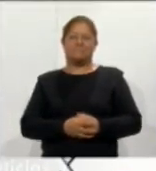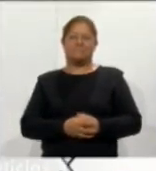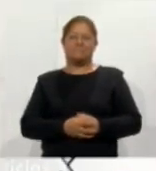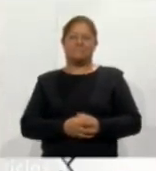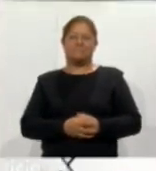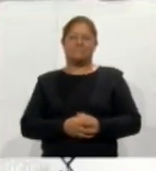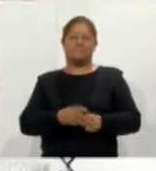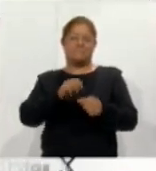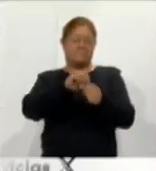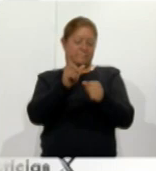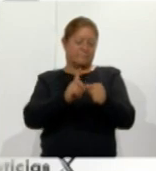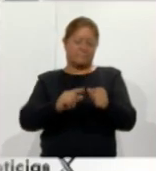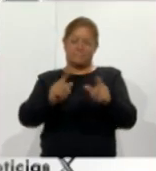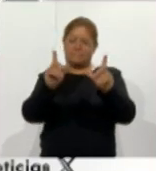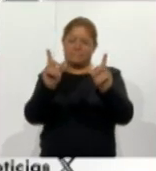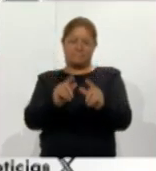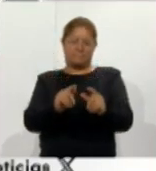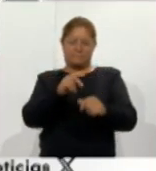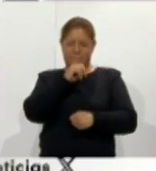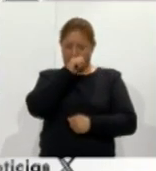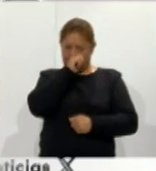Breves nacionales